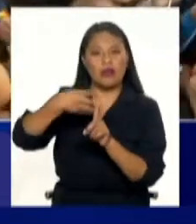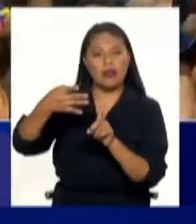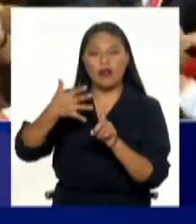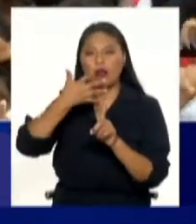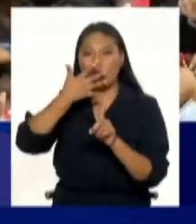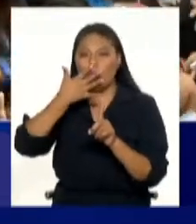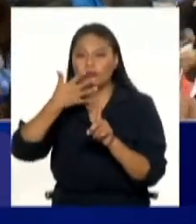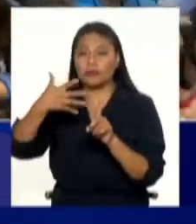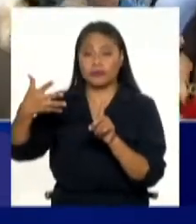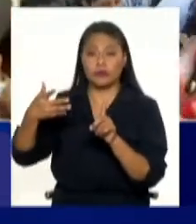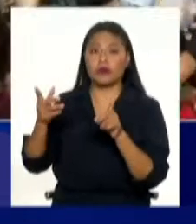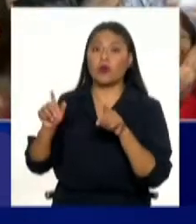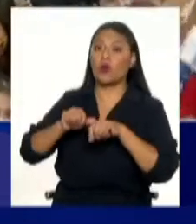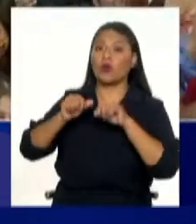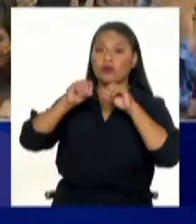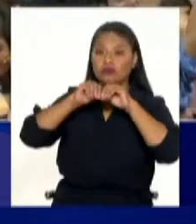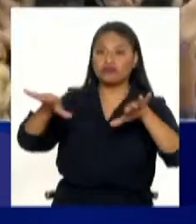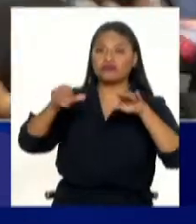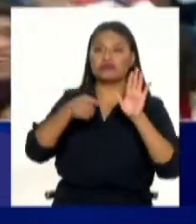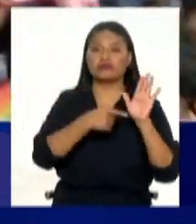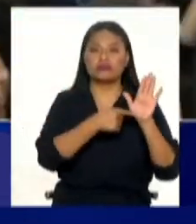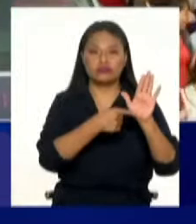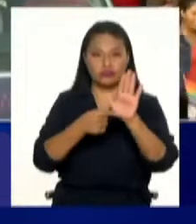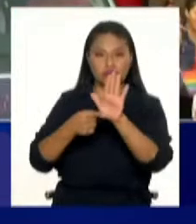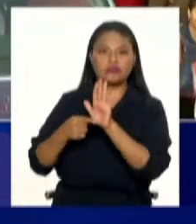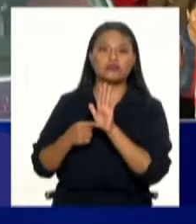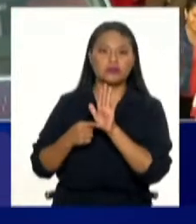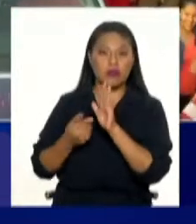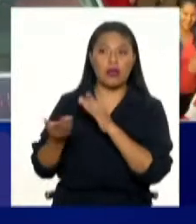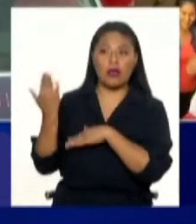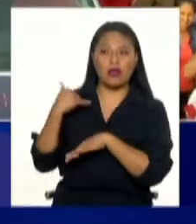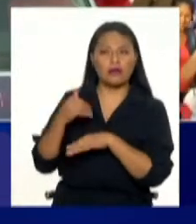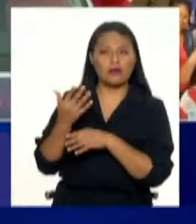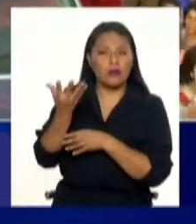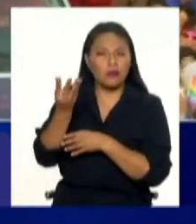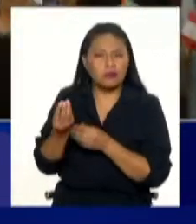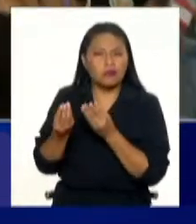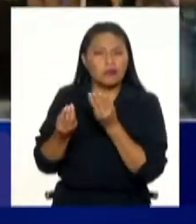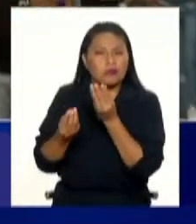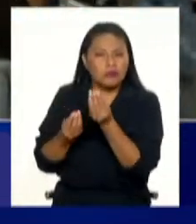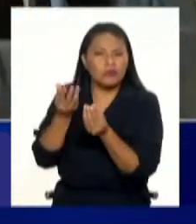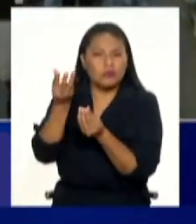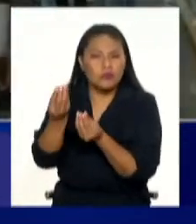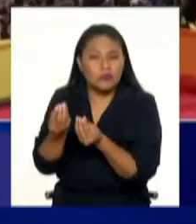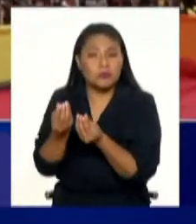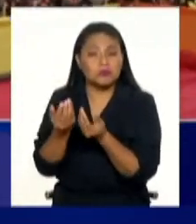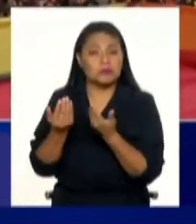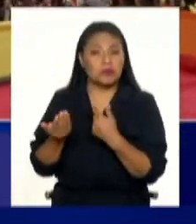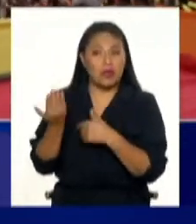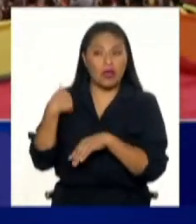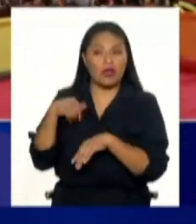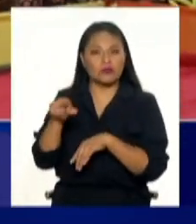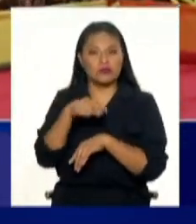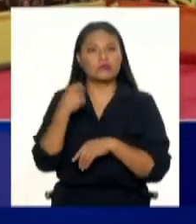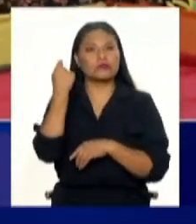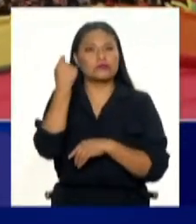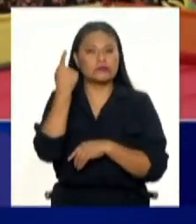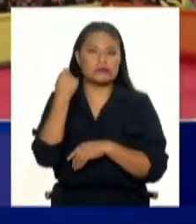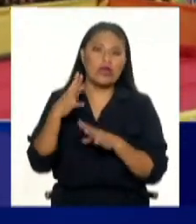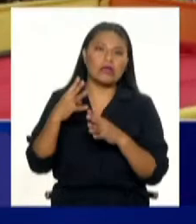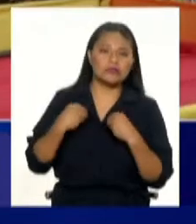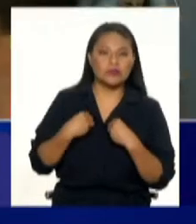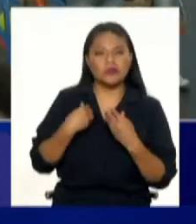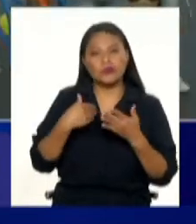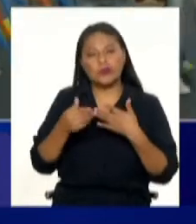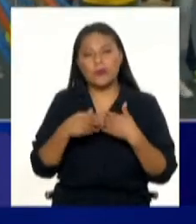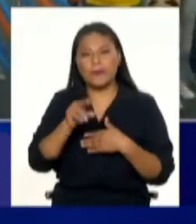campañas más públicas han disminuido, ¿no? Entonces, es como que estuviéramos aceptando esta realidad